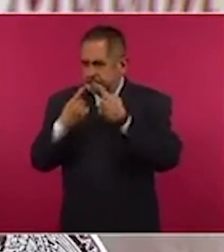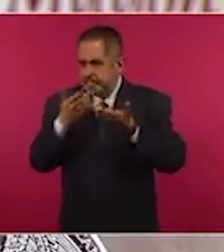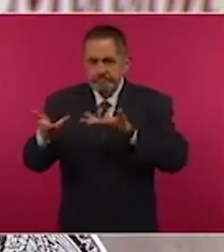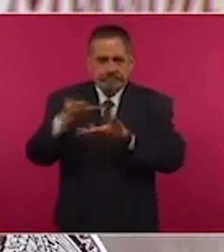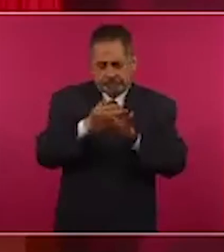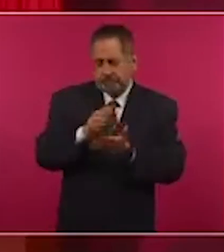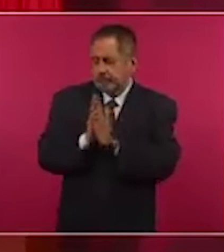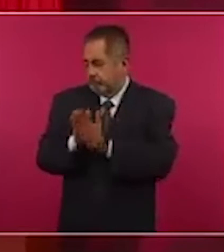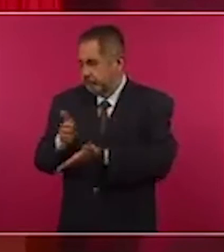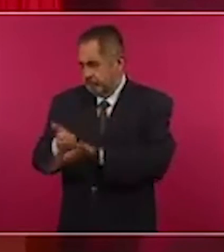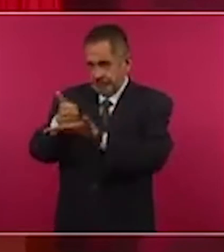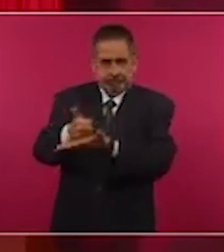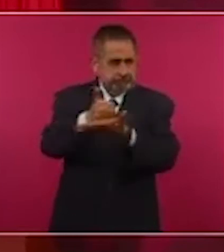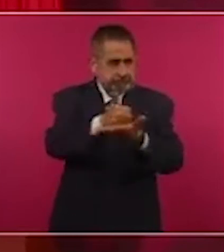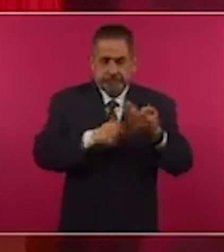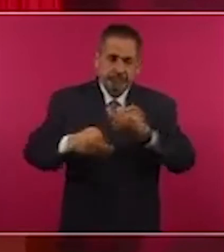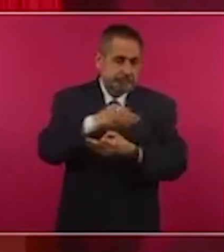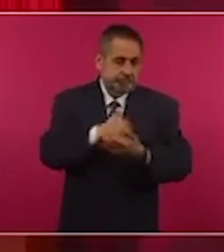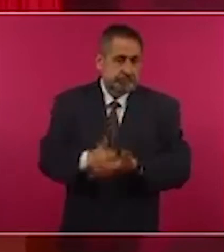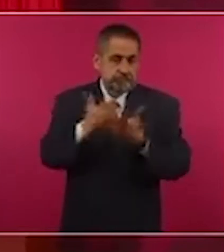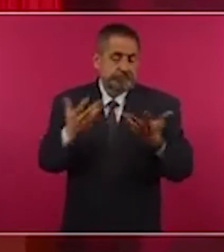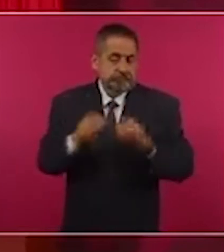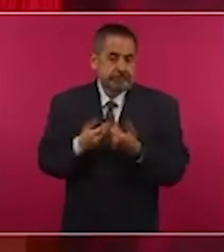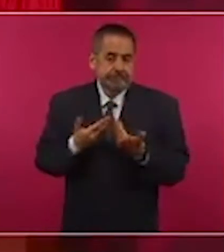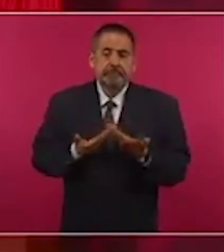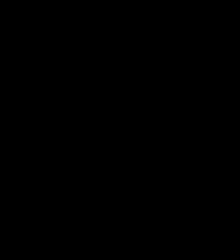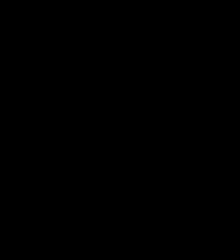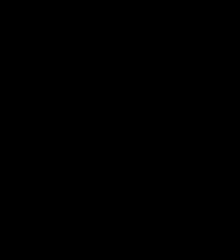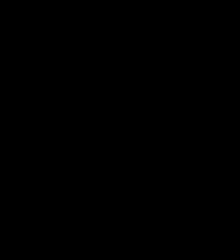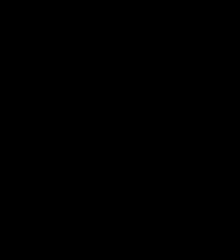proceso y se les presentará al Comité Ciudadano.